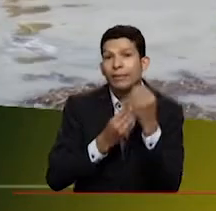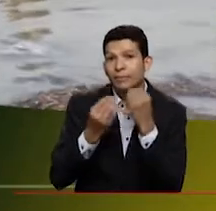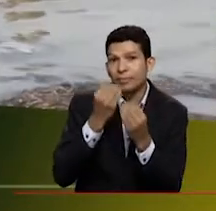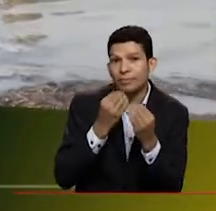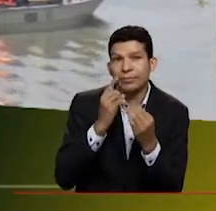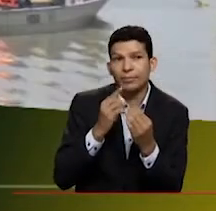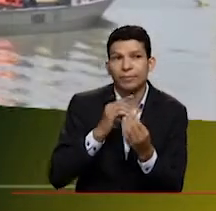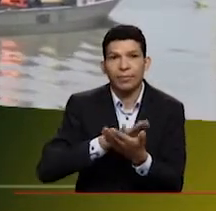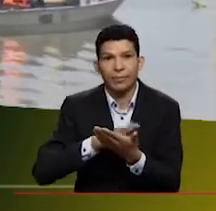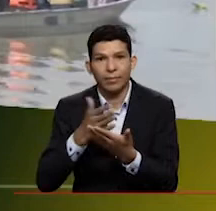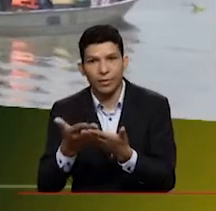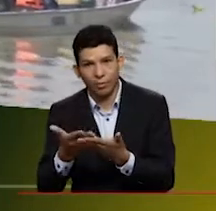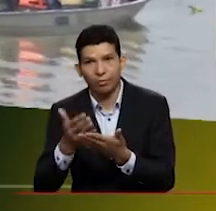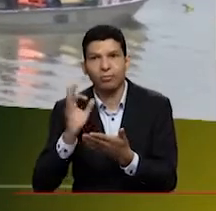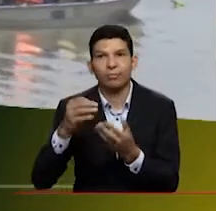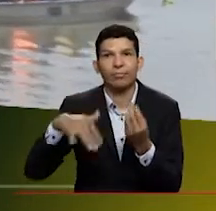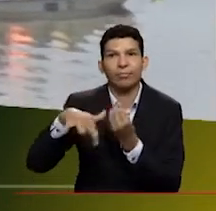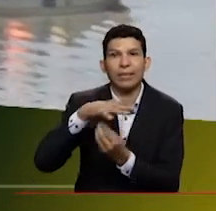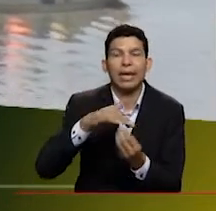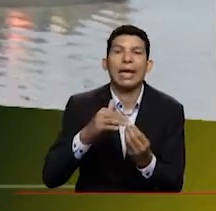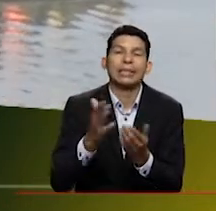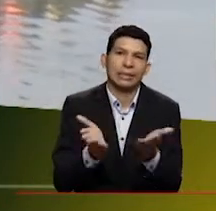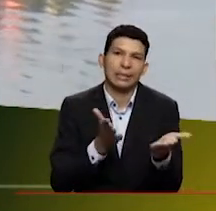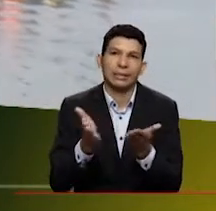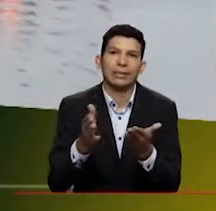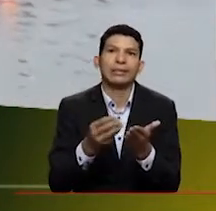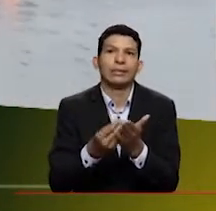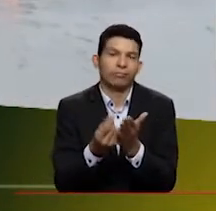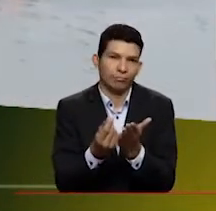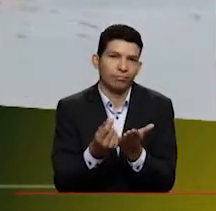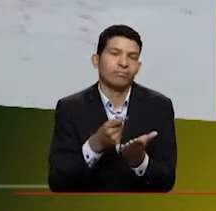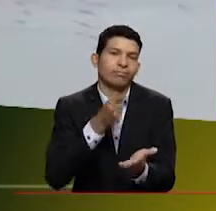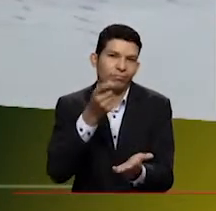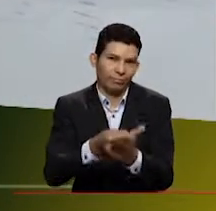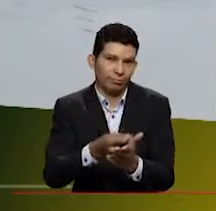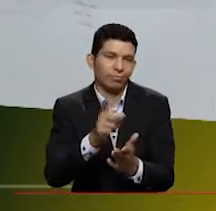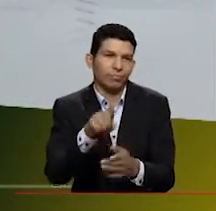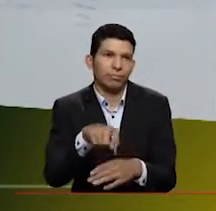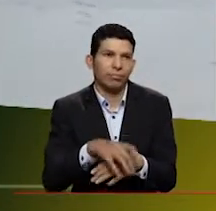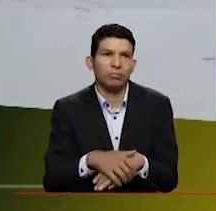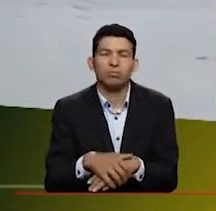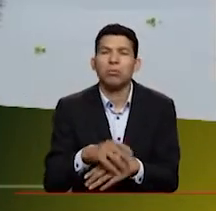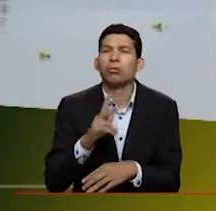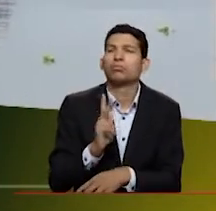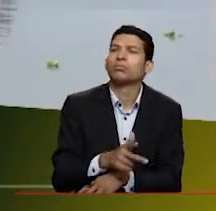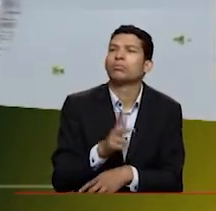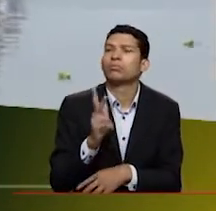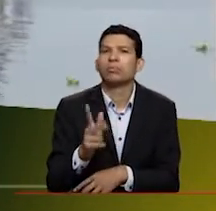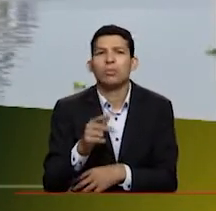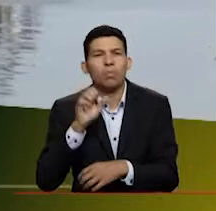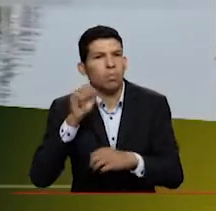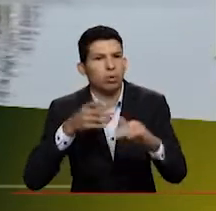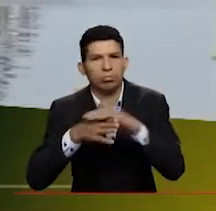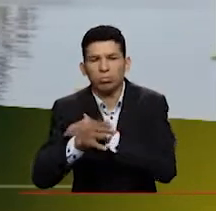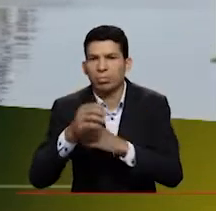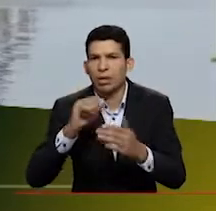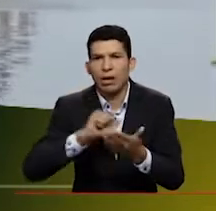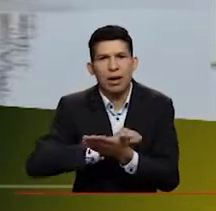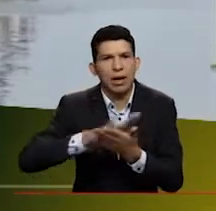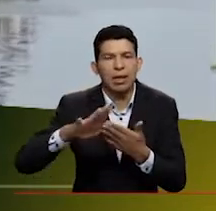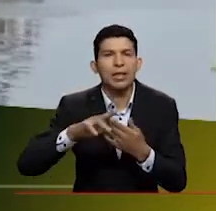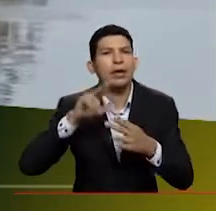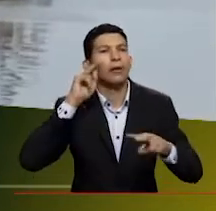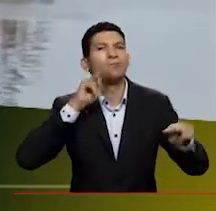interpretación ambiental. Entonces, esos servicios sí tienen costo, pero hay servicios que los senderos, por ejemplo, la gente puede ingresar. Las torres de